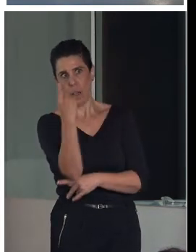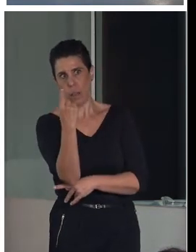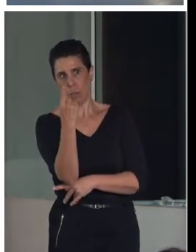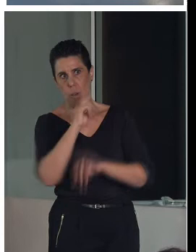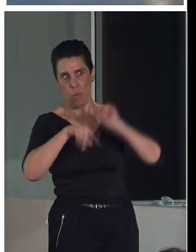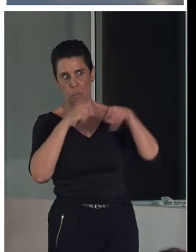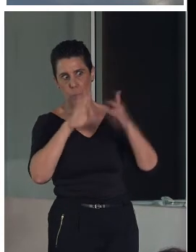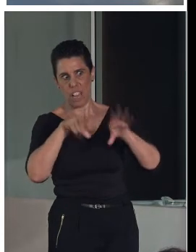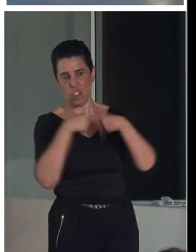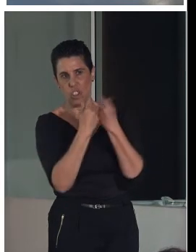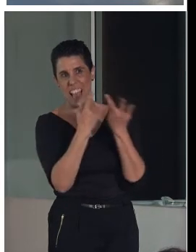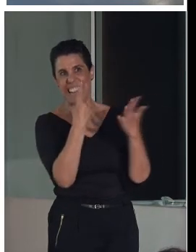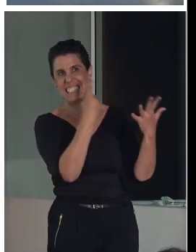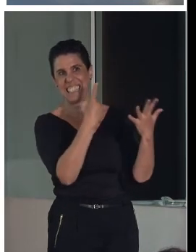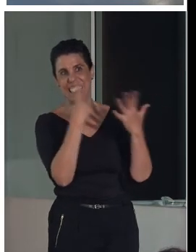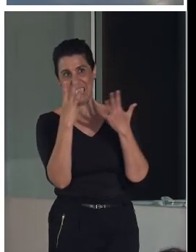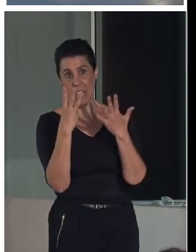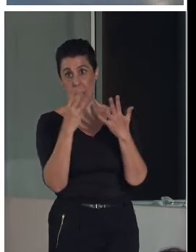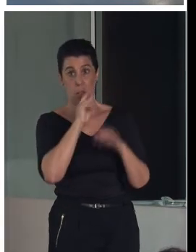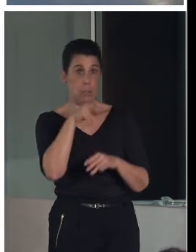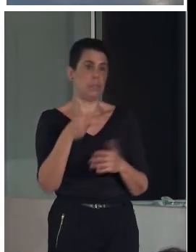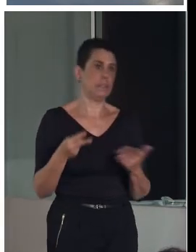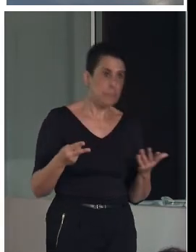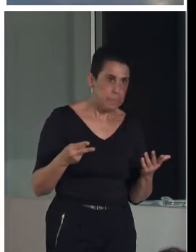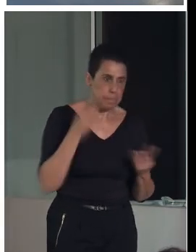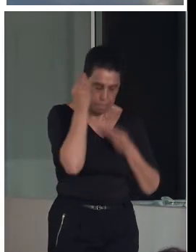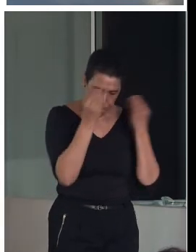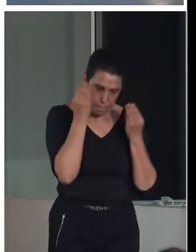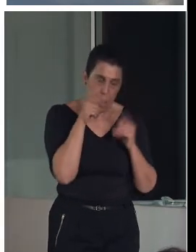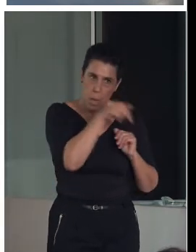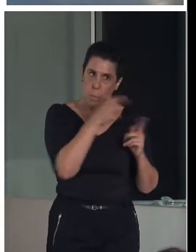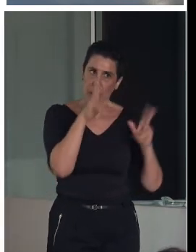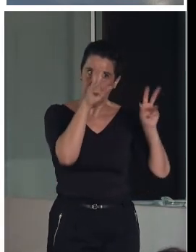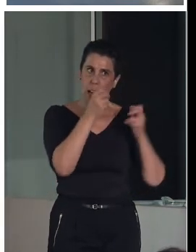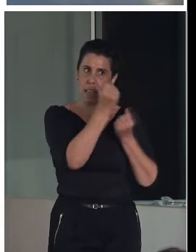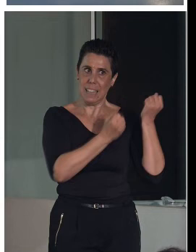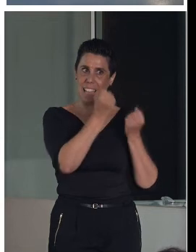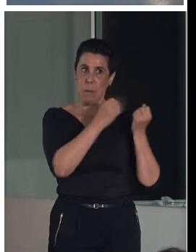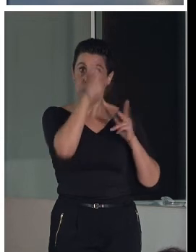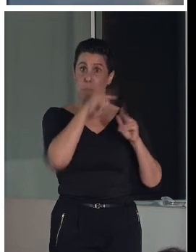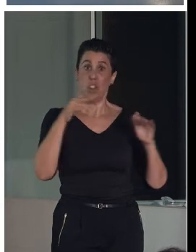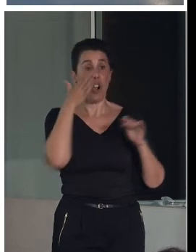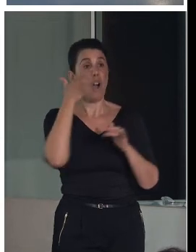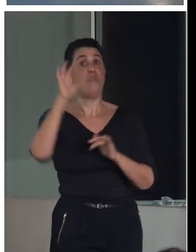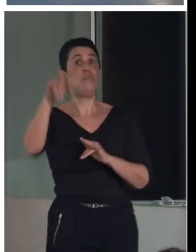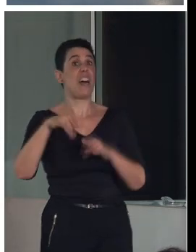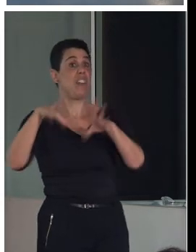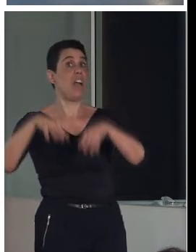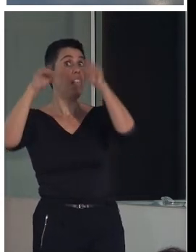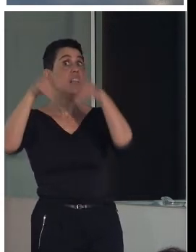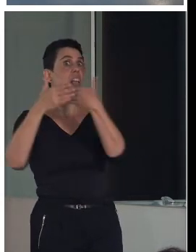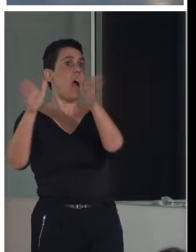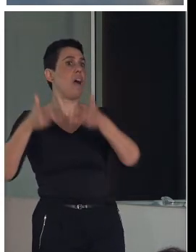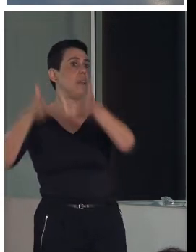Entonces, hay que pensar en el tema del económico. Ahí en Francia nos llevan ventaja porque las catedrales, simplemente por ser catedrales, están abiertas